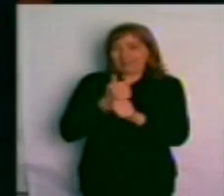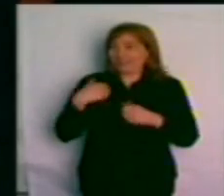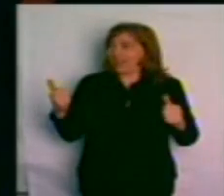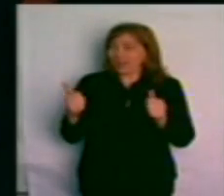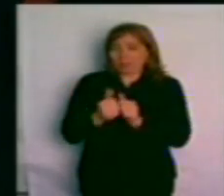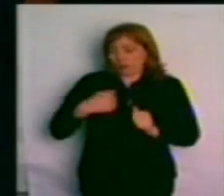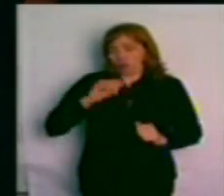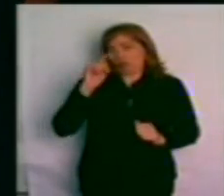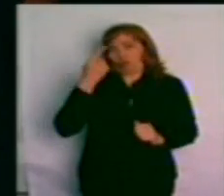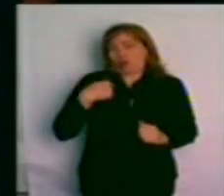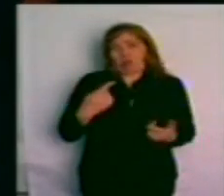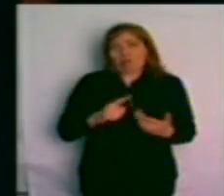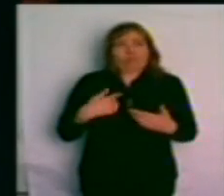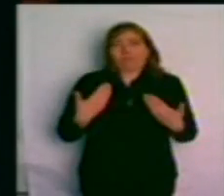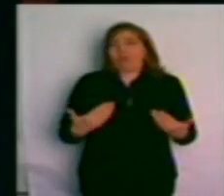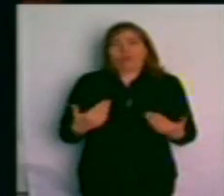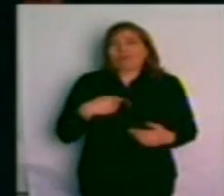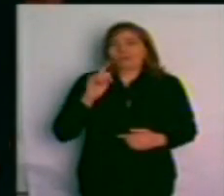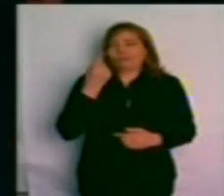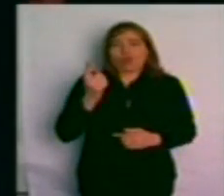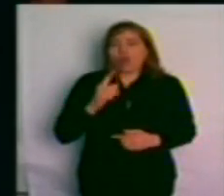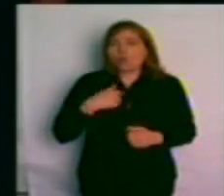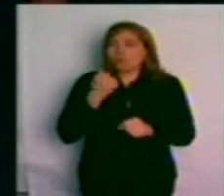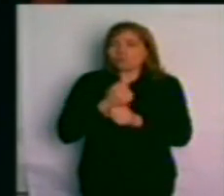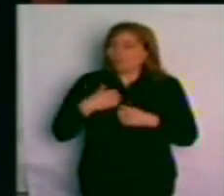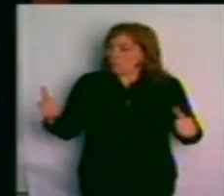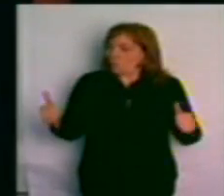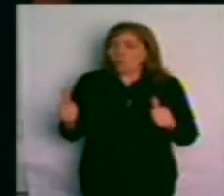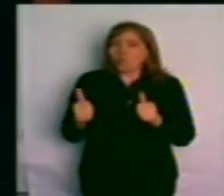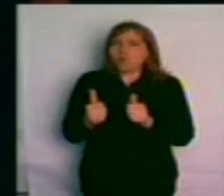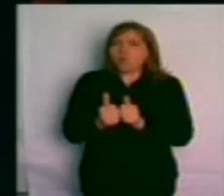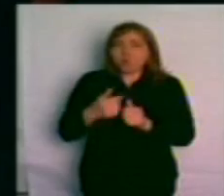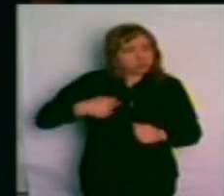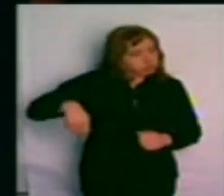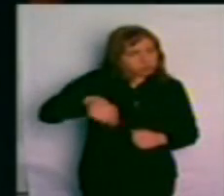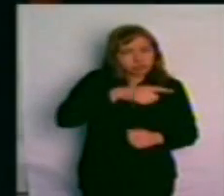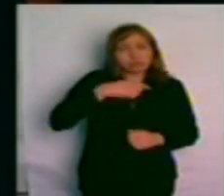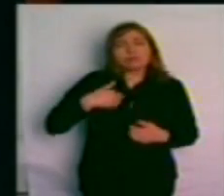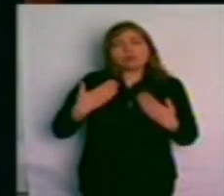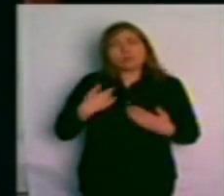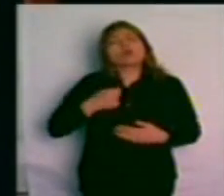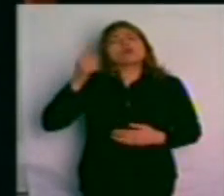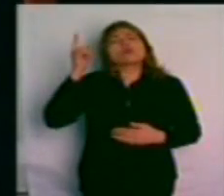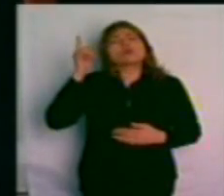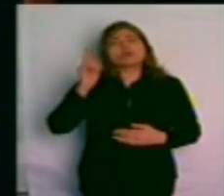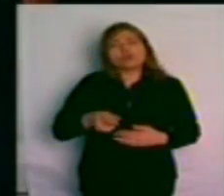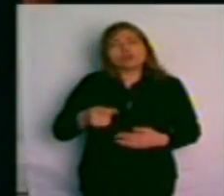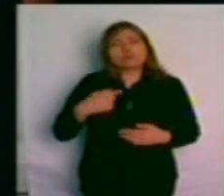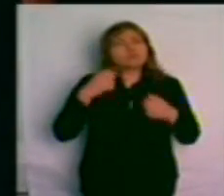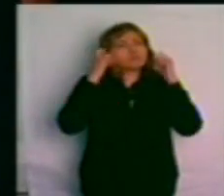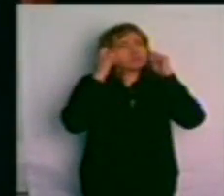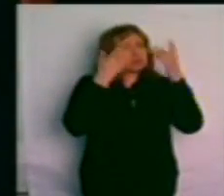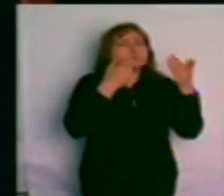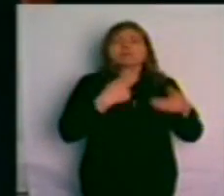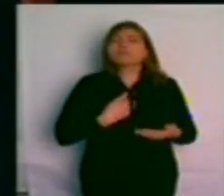porque yo sola no podría hacerlo, hemos tomado la decisión de privilegiar el talento,